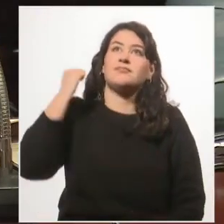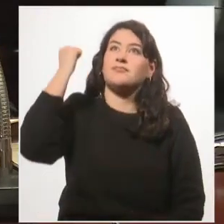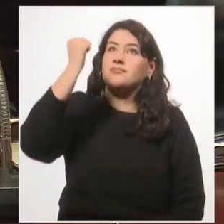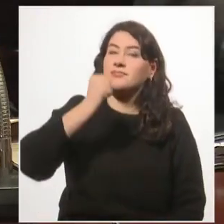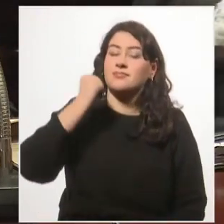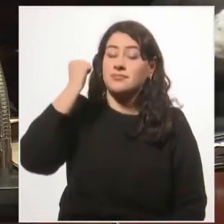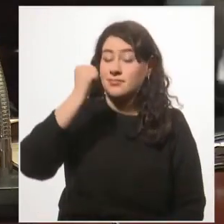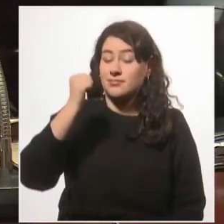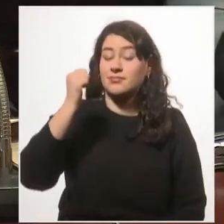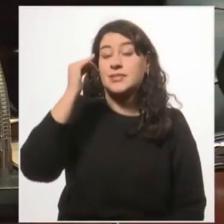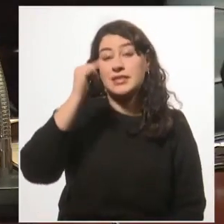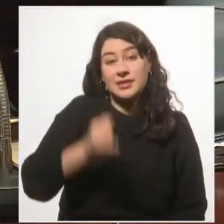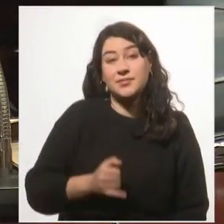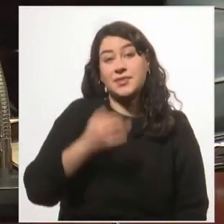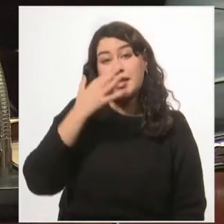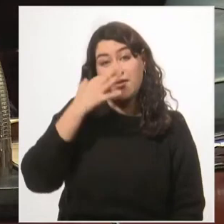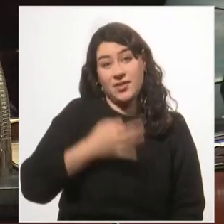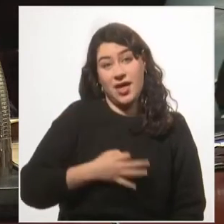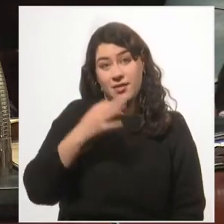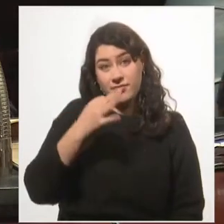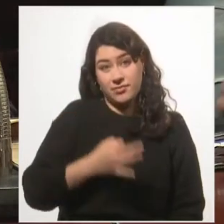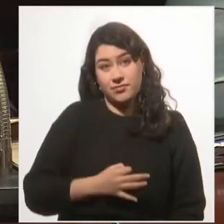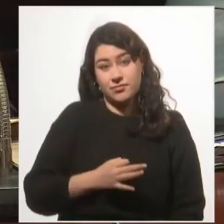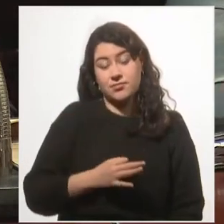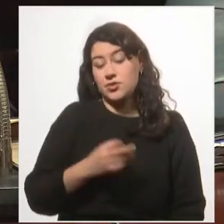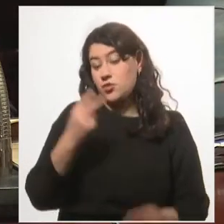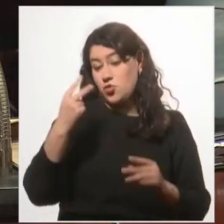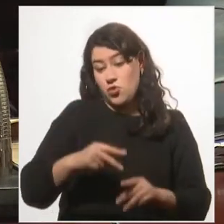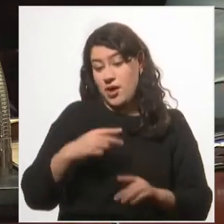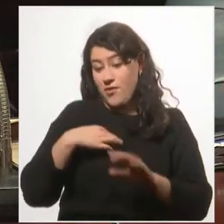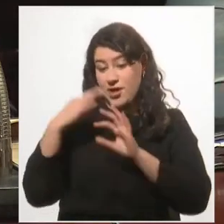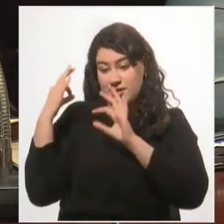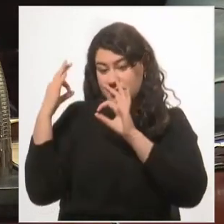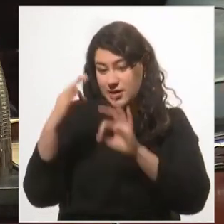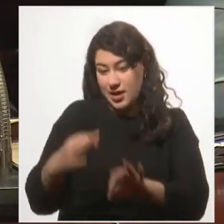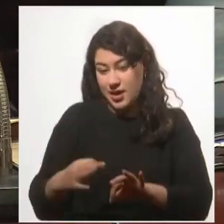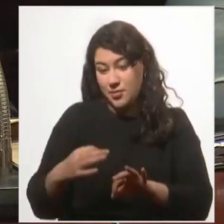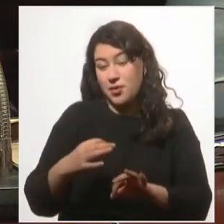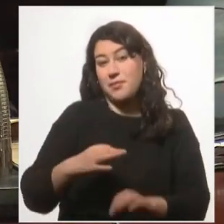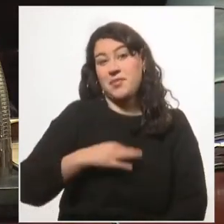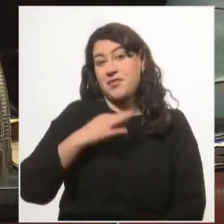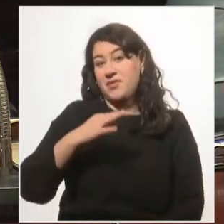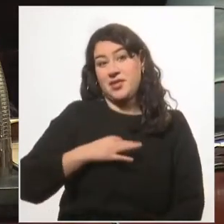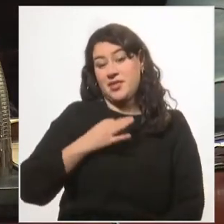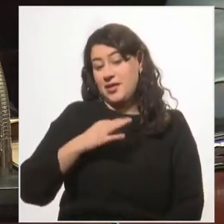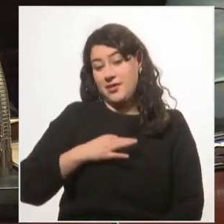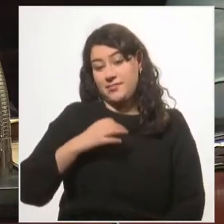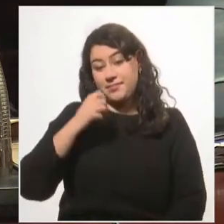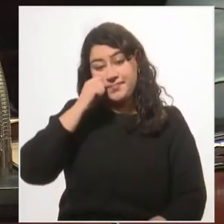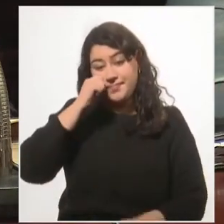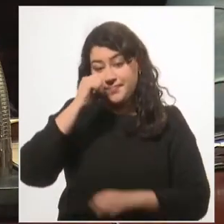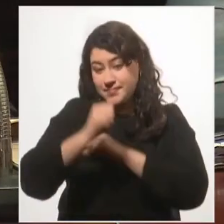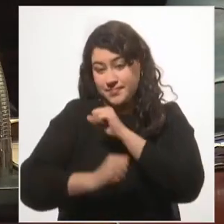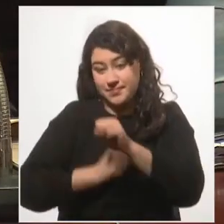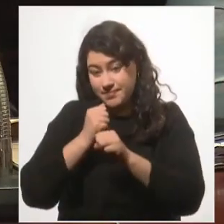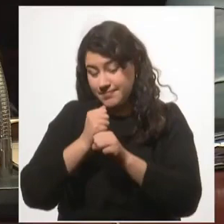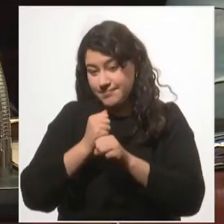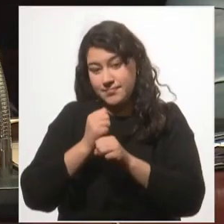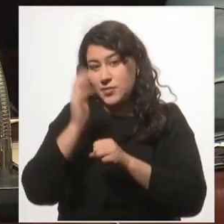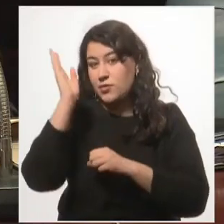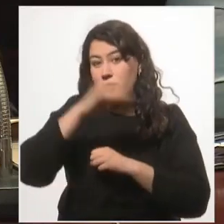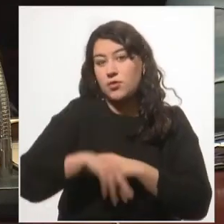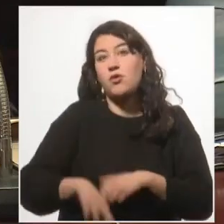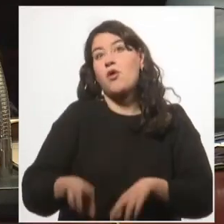Y es cierto, no lo voy a ver realizar porque mi horizonte vital no me lo va a permitir. Podría ser